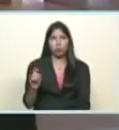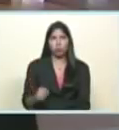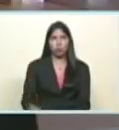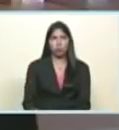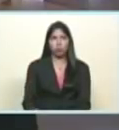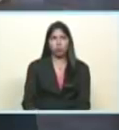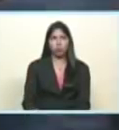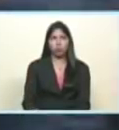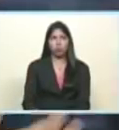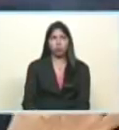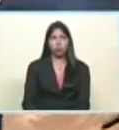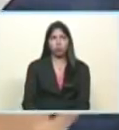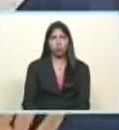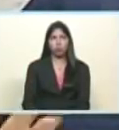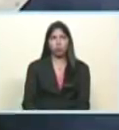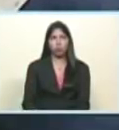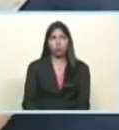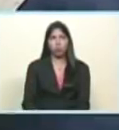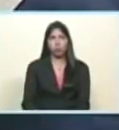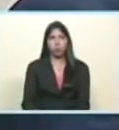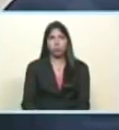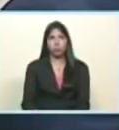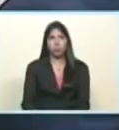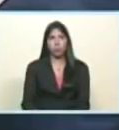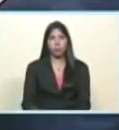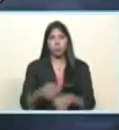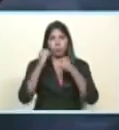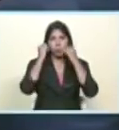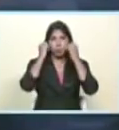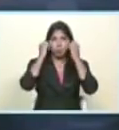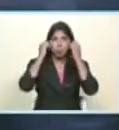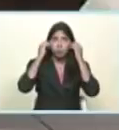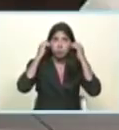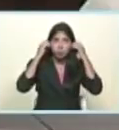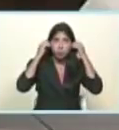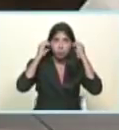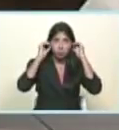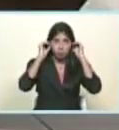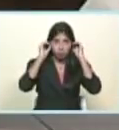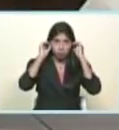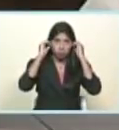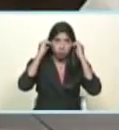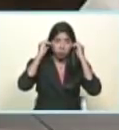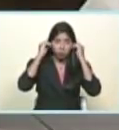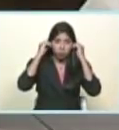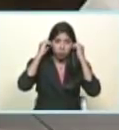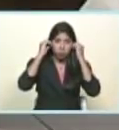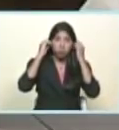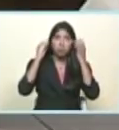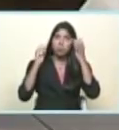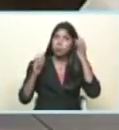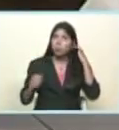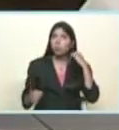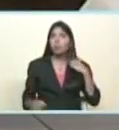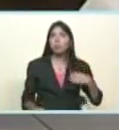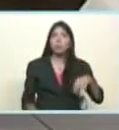¿Son las maneras cuarentenas? A despañar... Eso es un dato muy importante que nos da Blanquita.